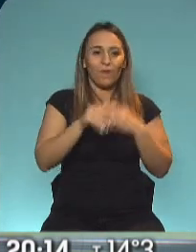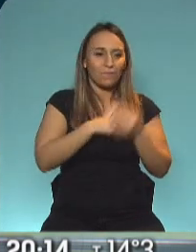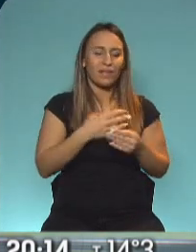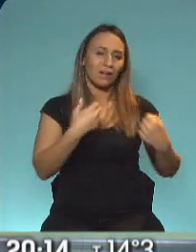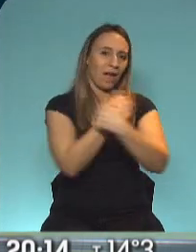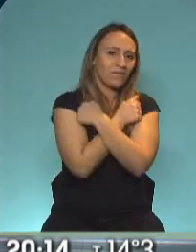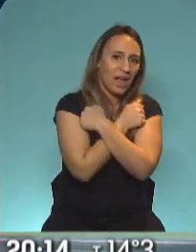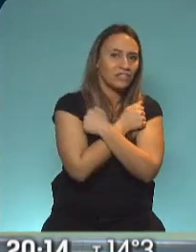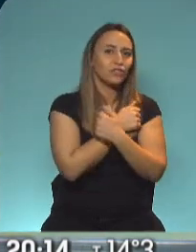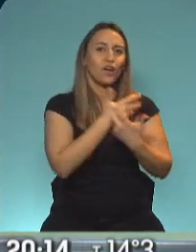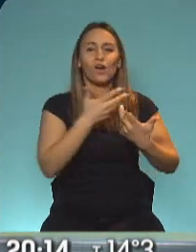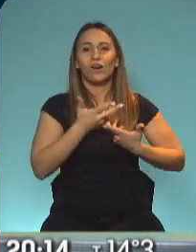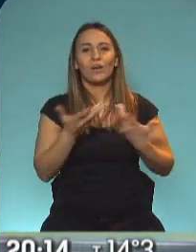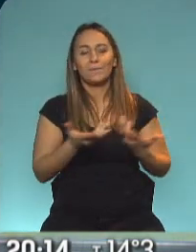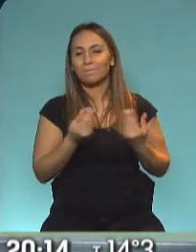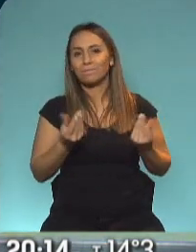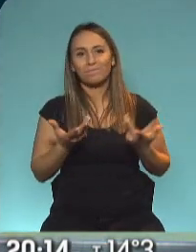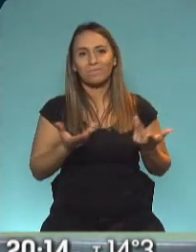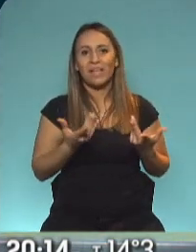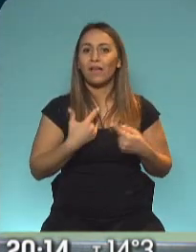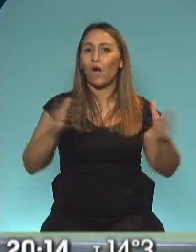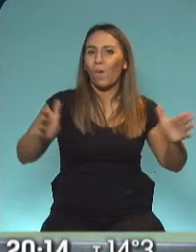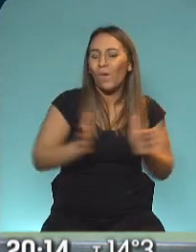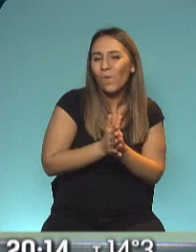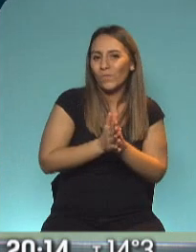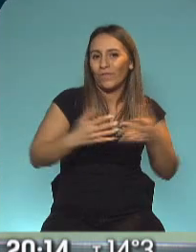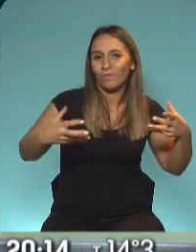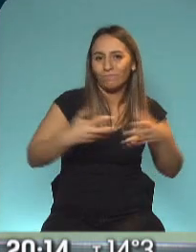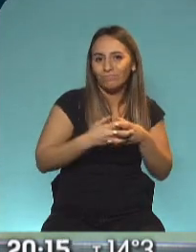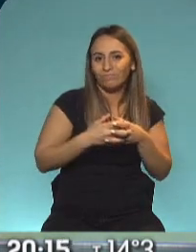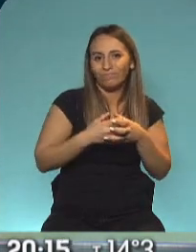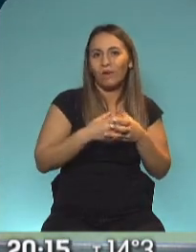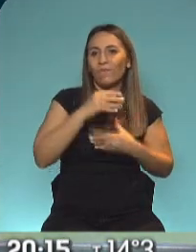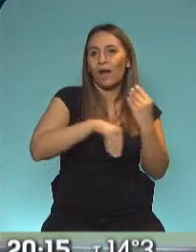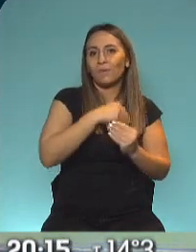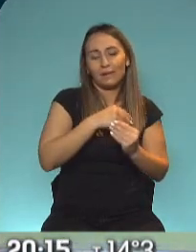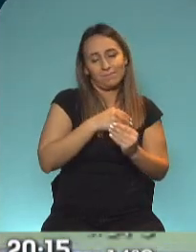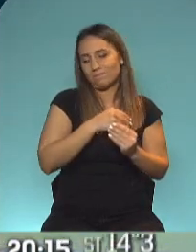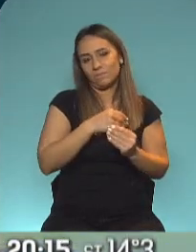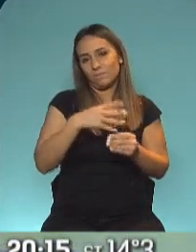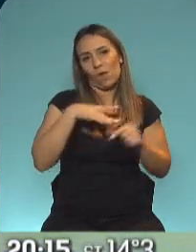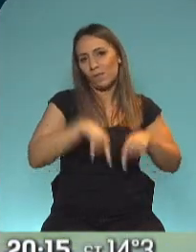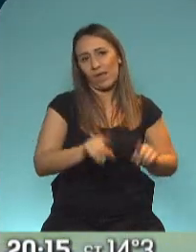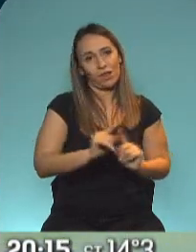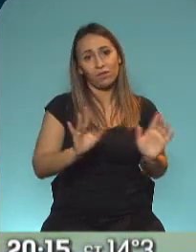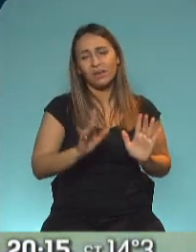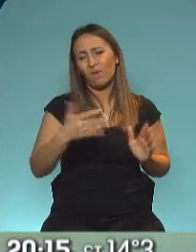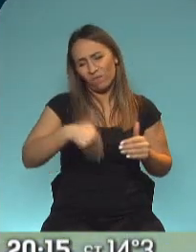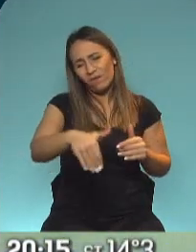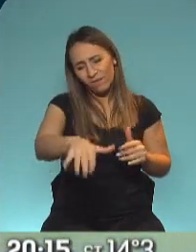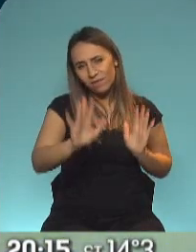un abrazo, no es el momento de estar juntos en una reunión familiar. Ya llegará el momento. Tomemos carrera,